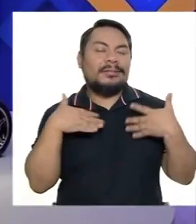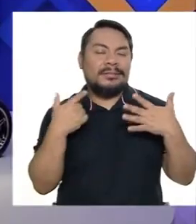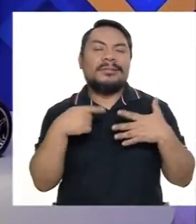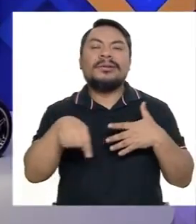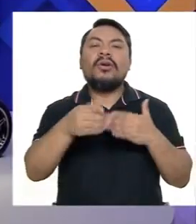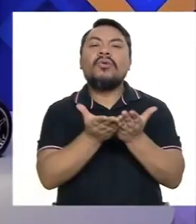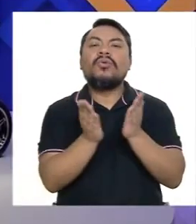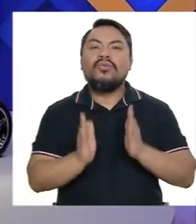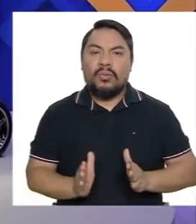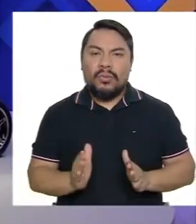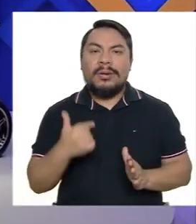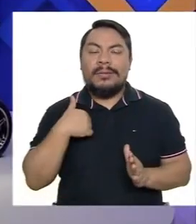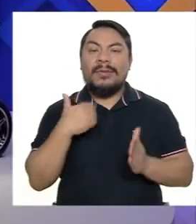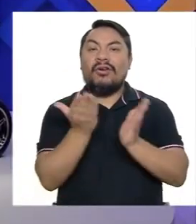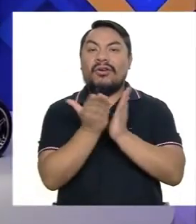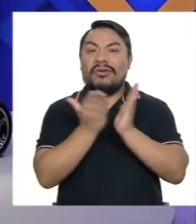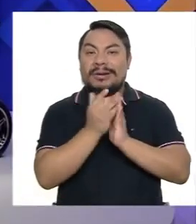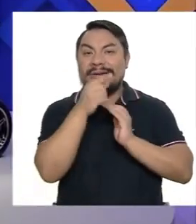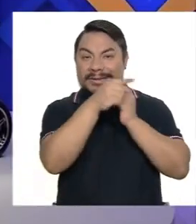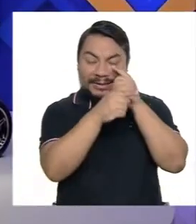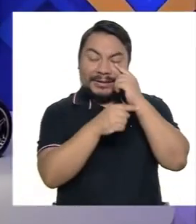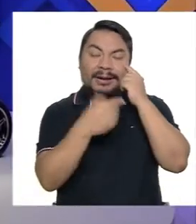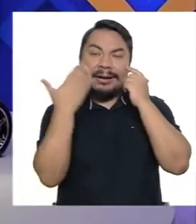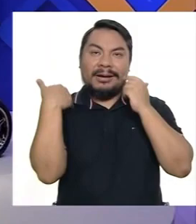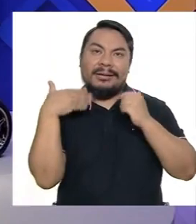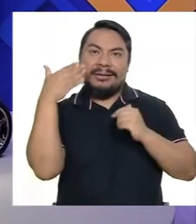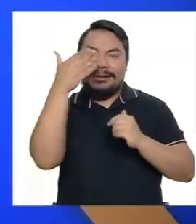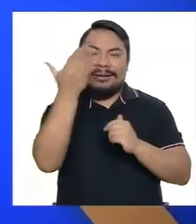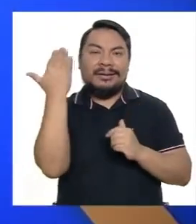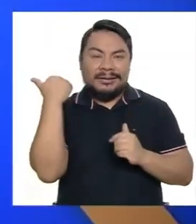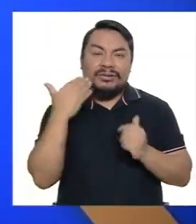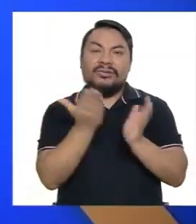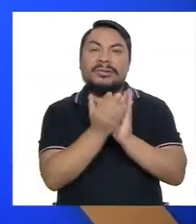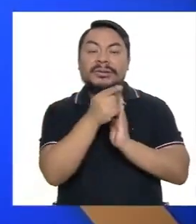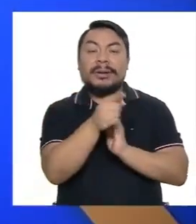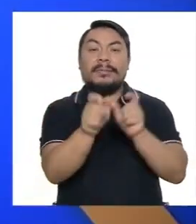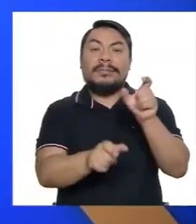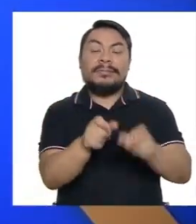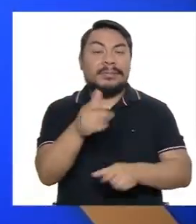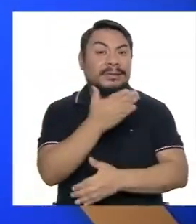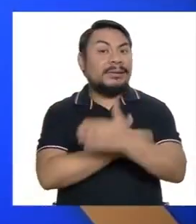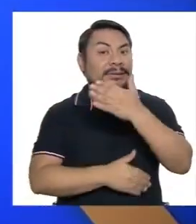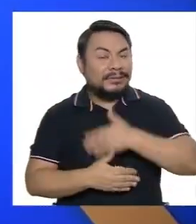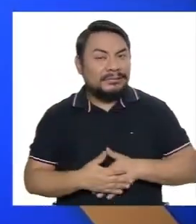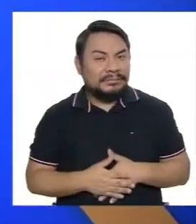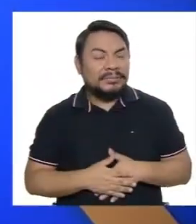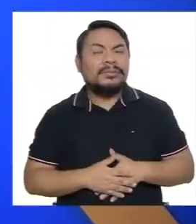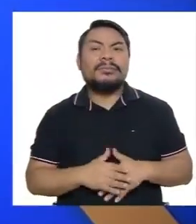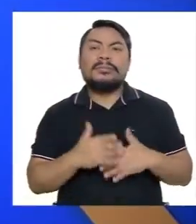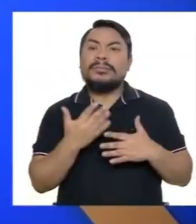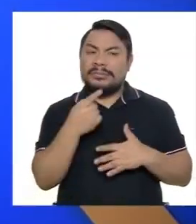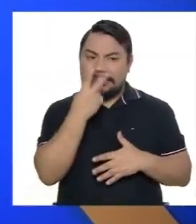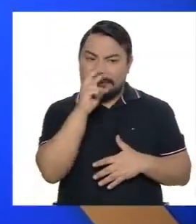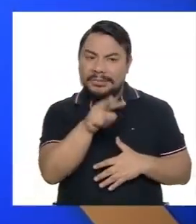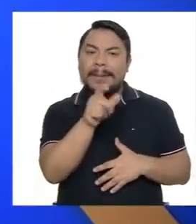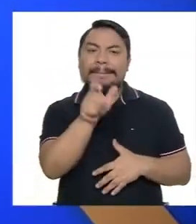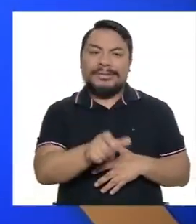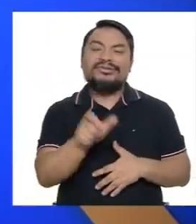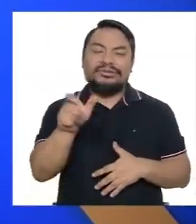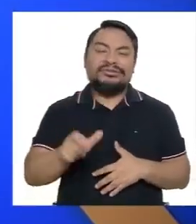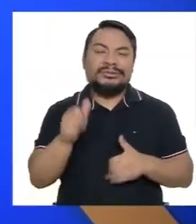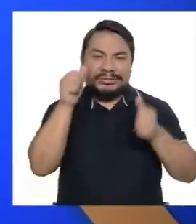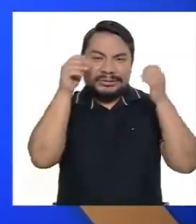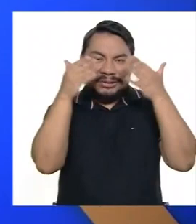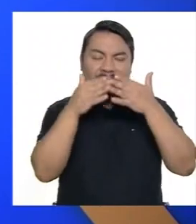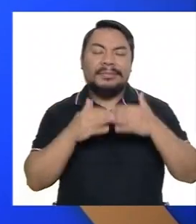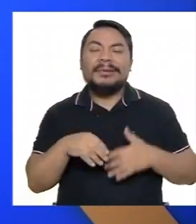estar con alumnos en mi colegio, en Alegría en el Señor, donde estudié, que es para personas con discapacidad. Y había personas Asperger